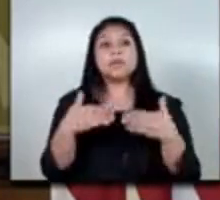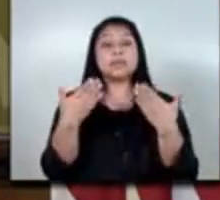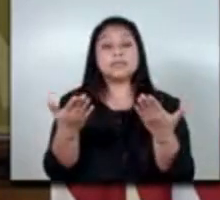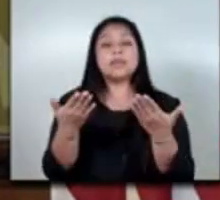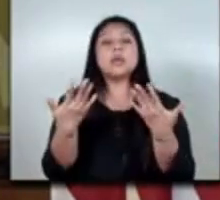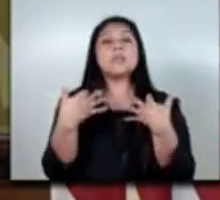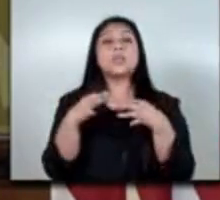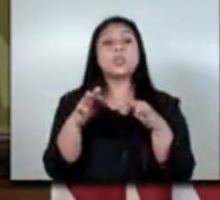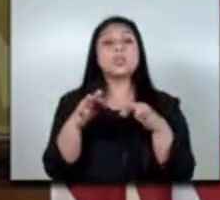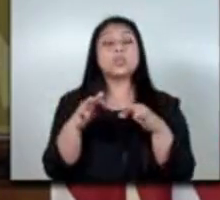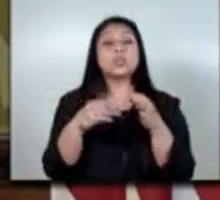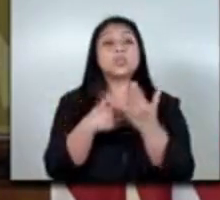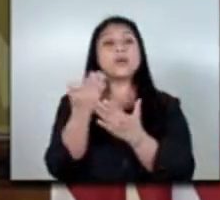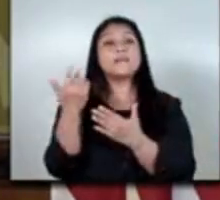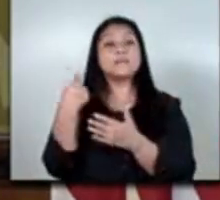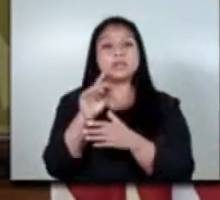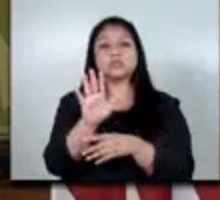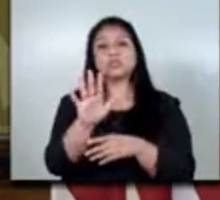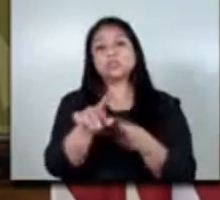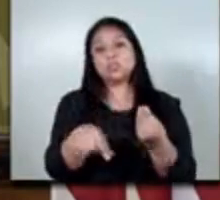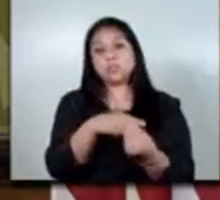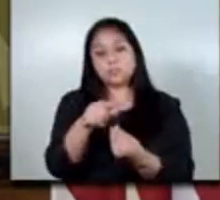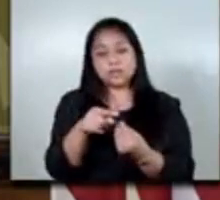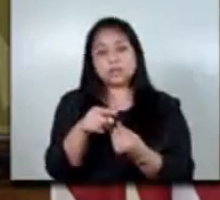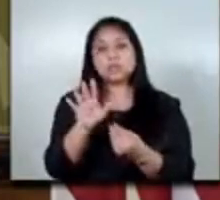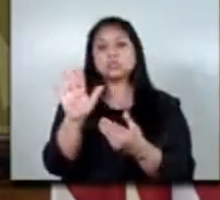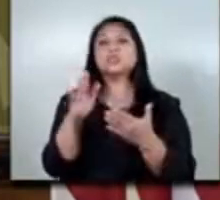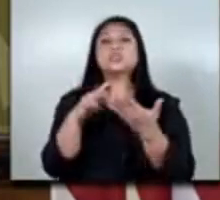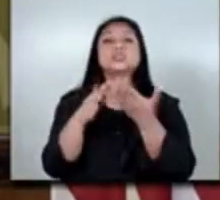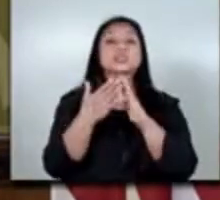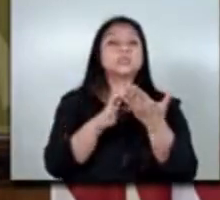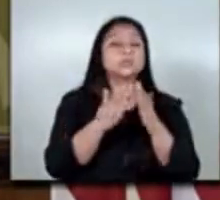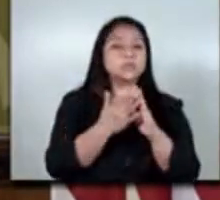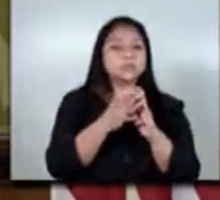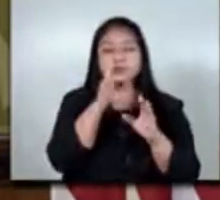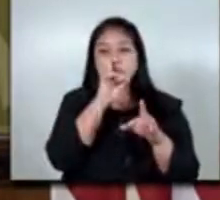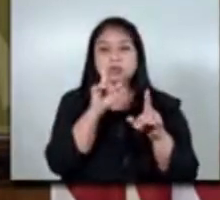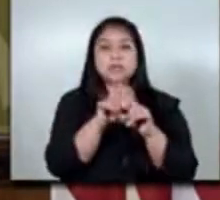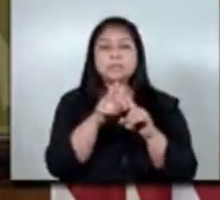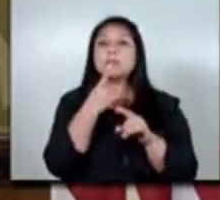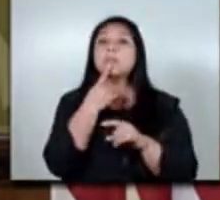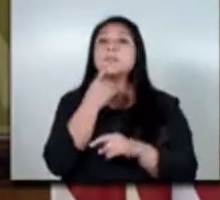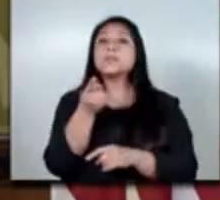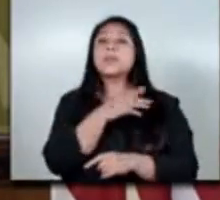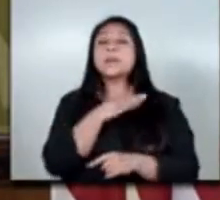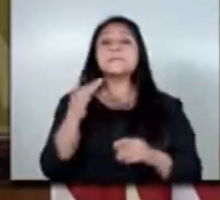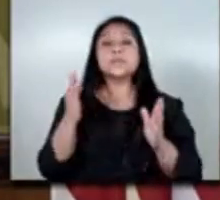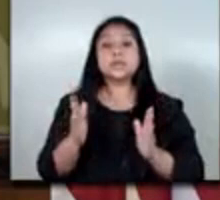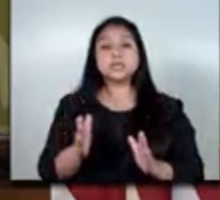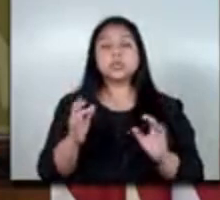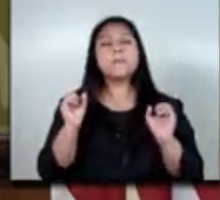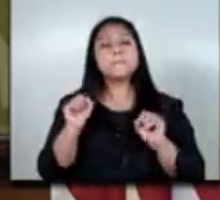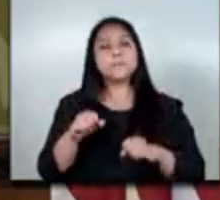oportunidades nuevas para sus familias y sus comunidades y también como el ministro mencionó puede ser una